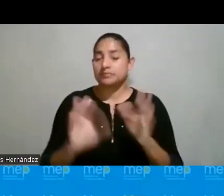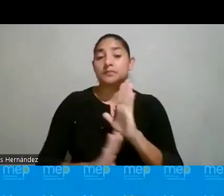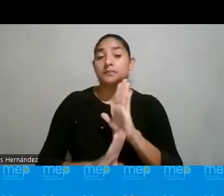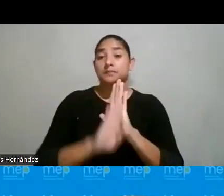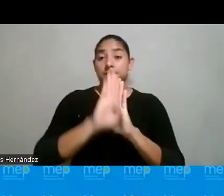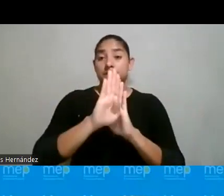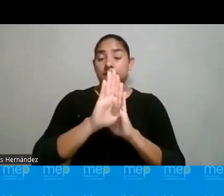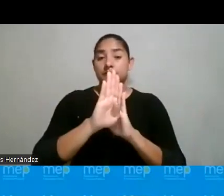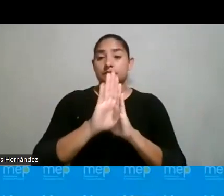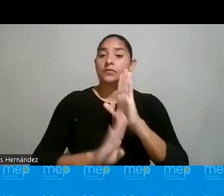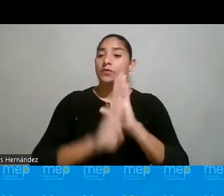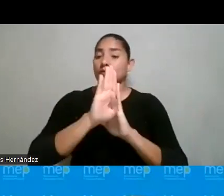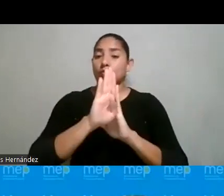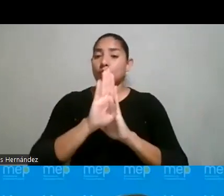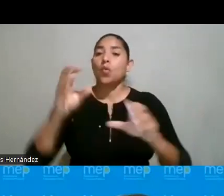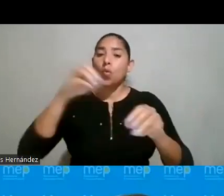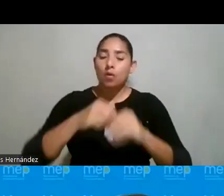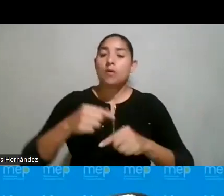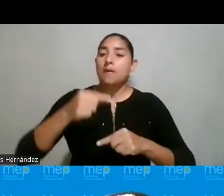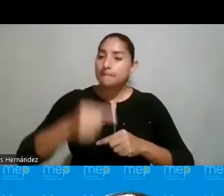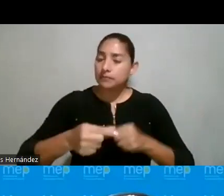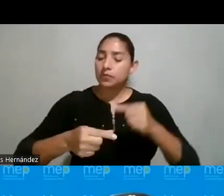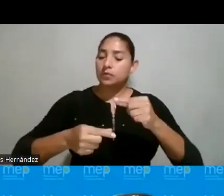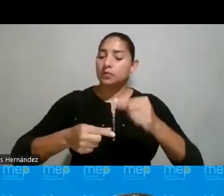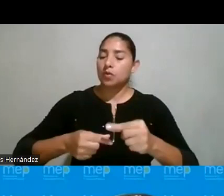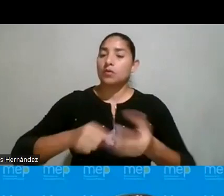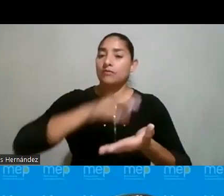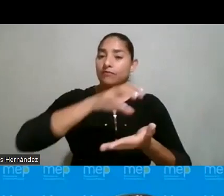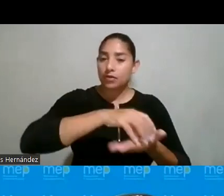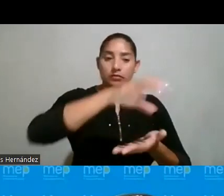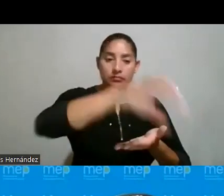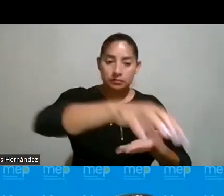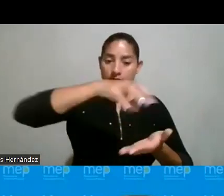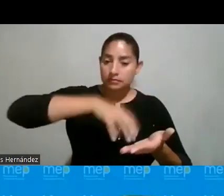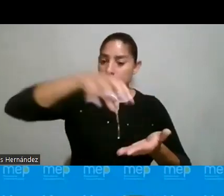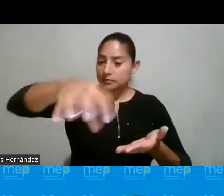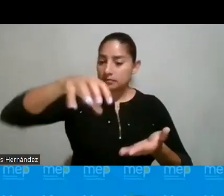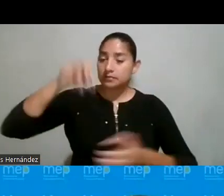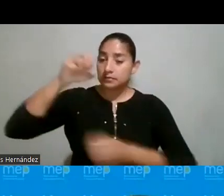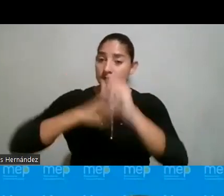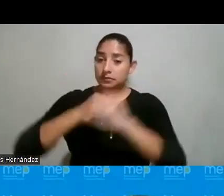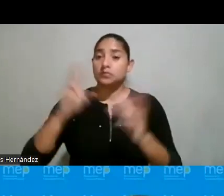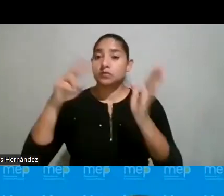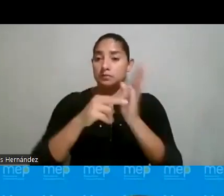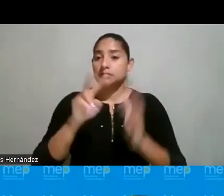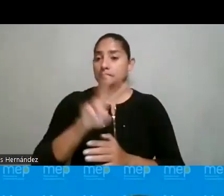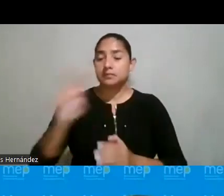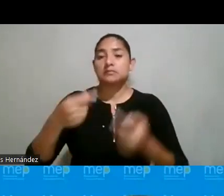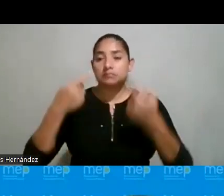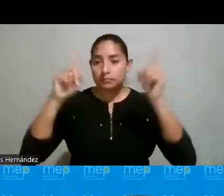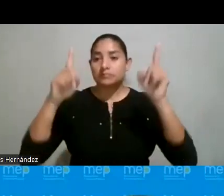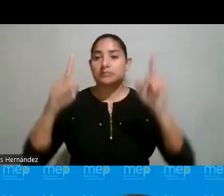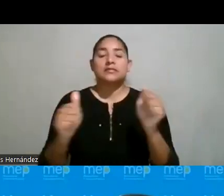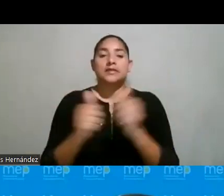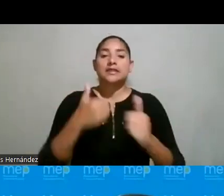un ingreso paulatino de cada una de las regiones educativas. En este 2022 ya logramos poder contar